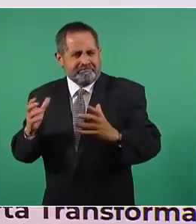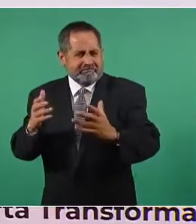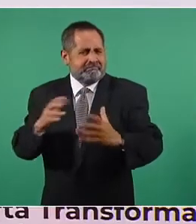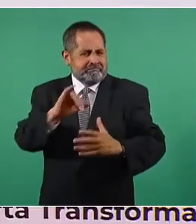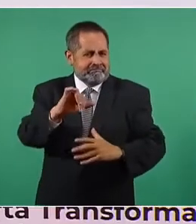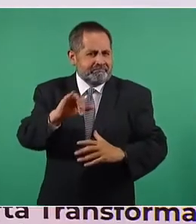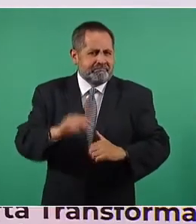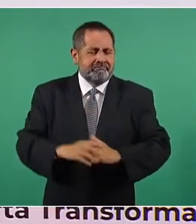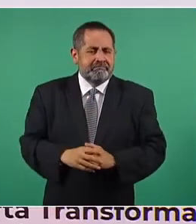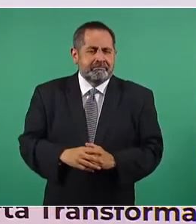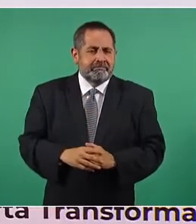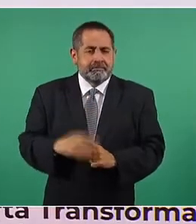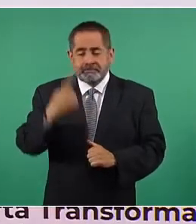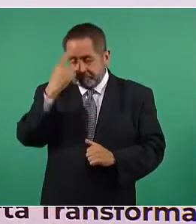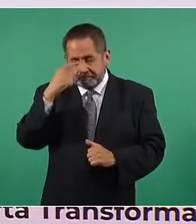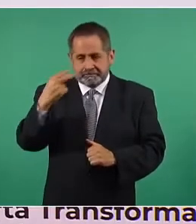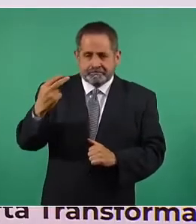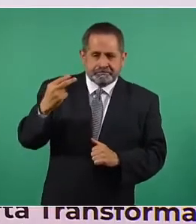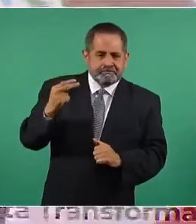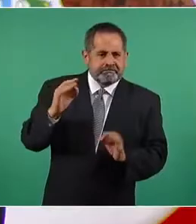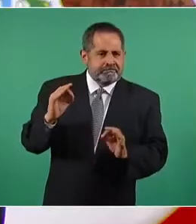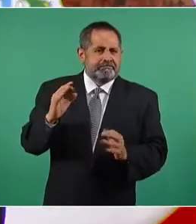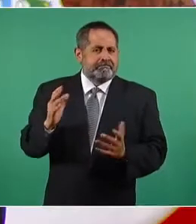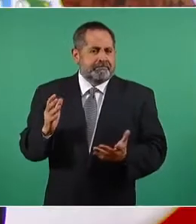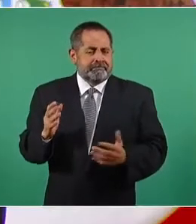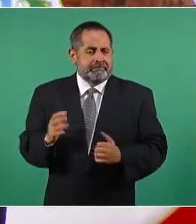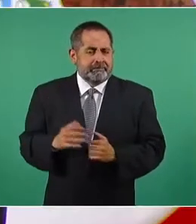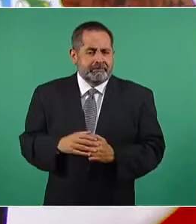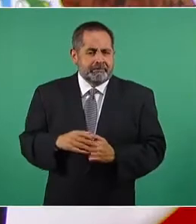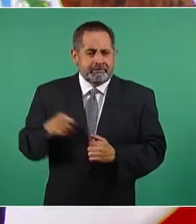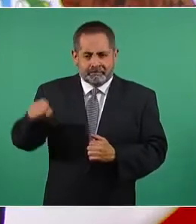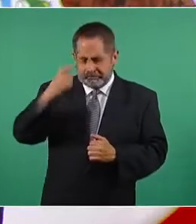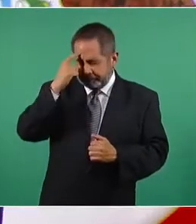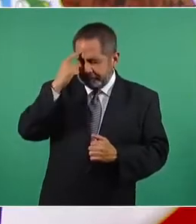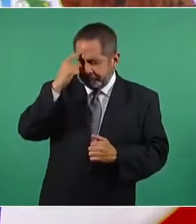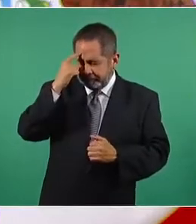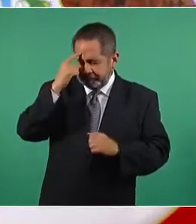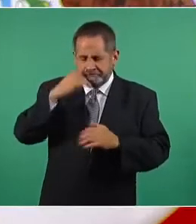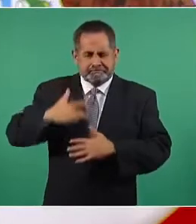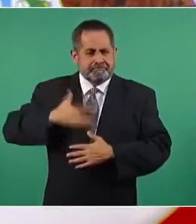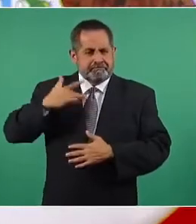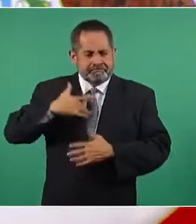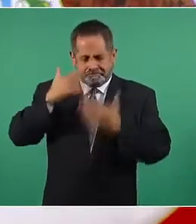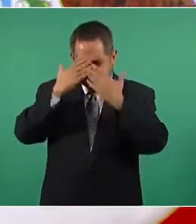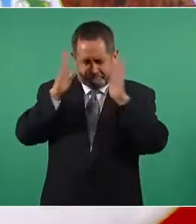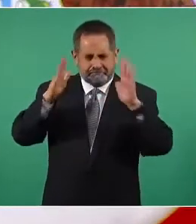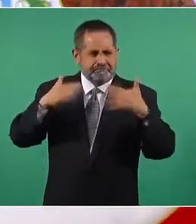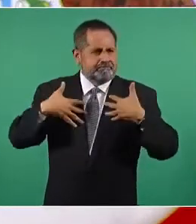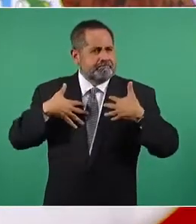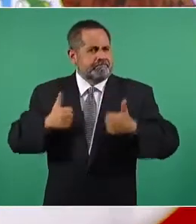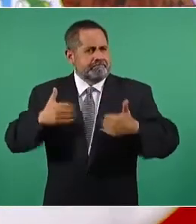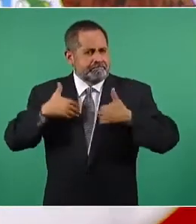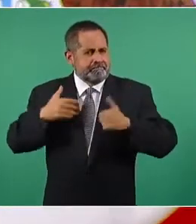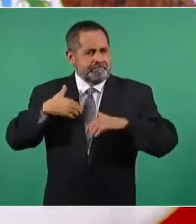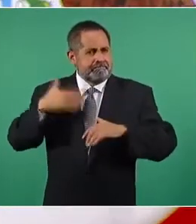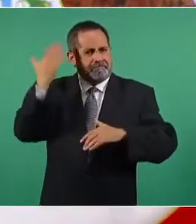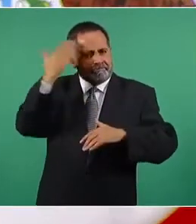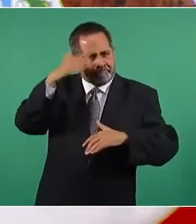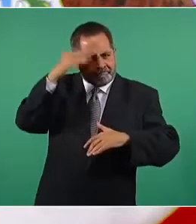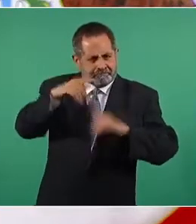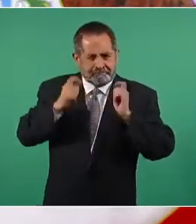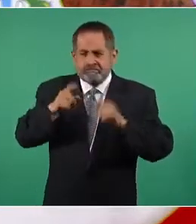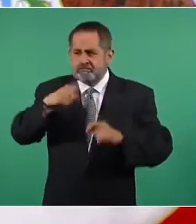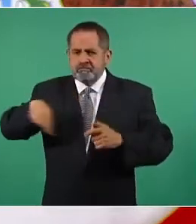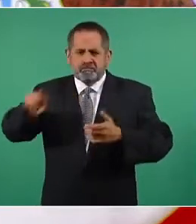a que se vaya creando más conciencia, que haya